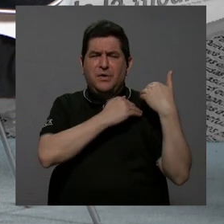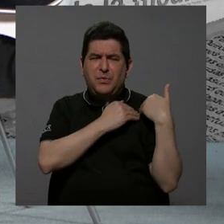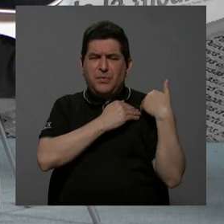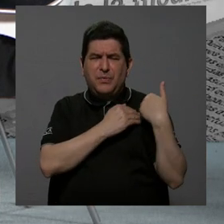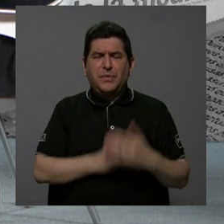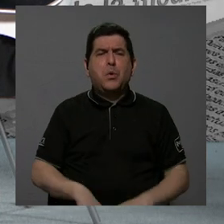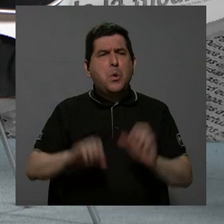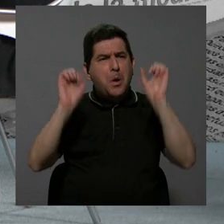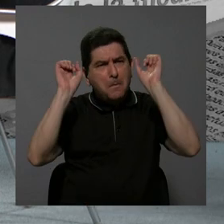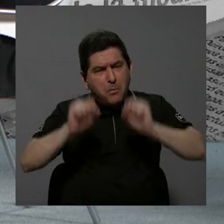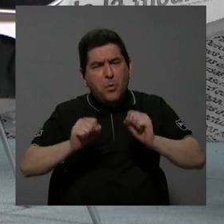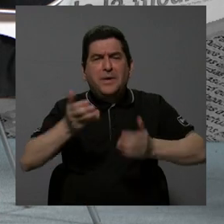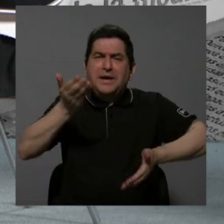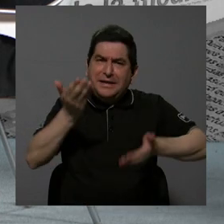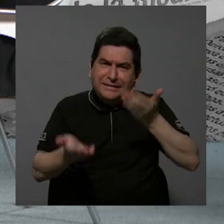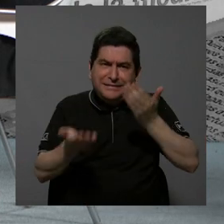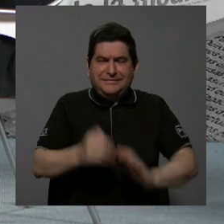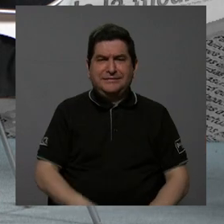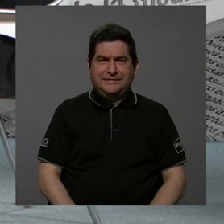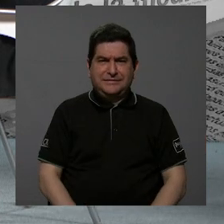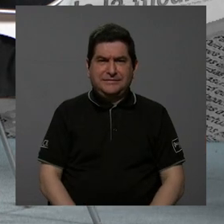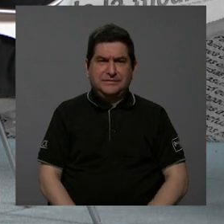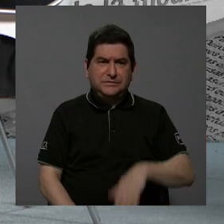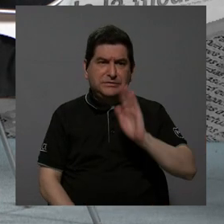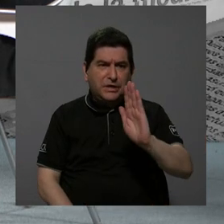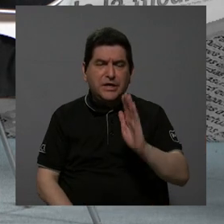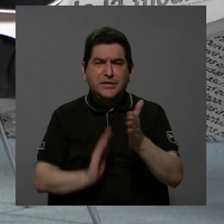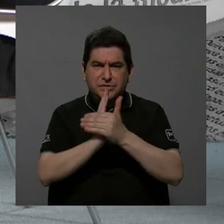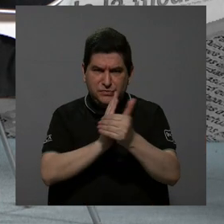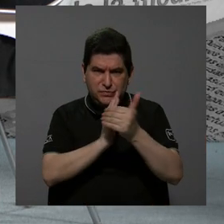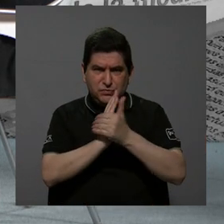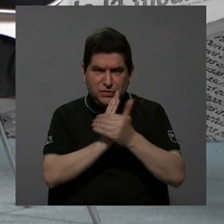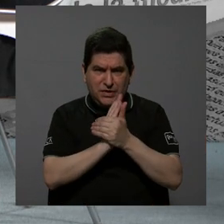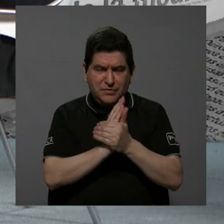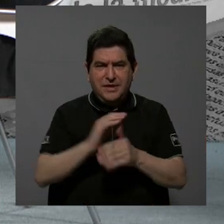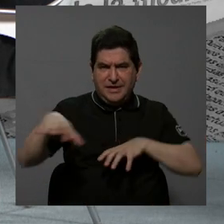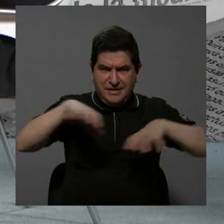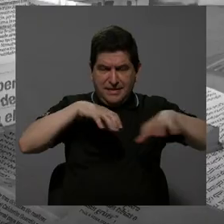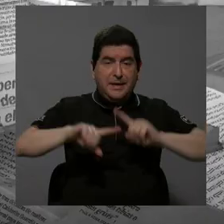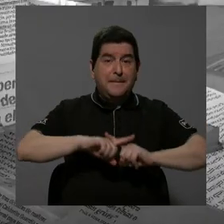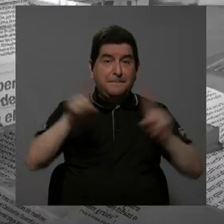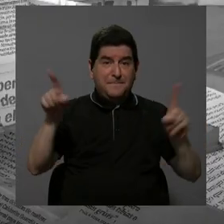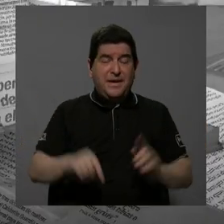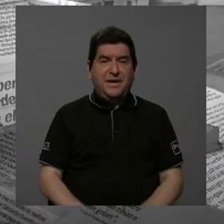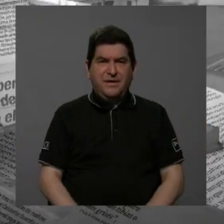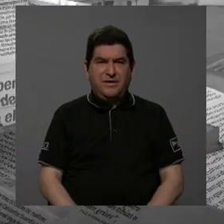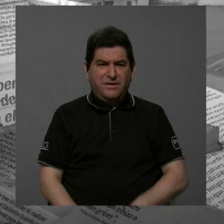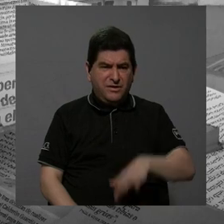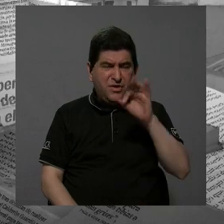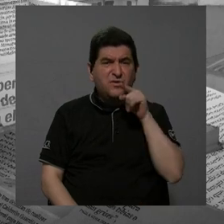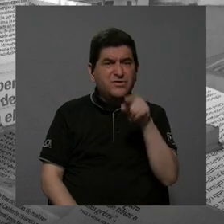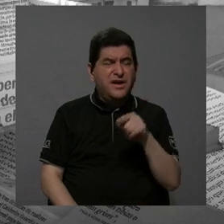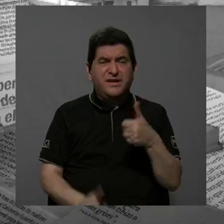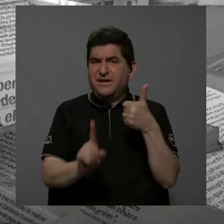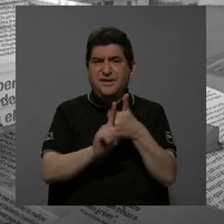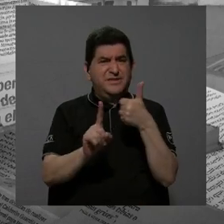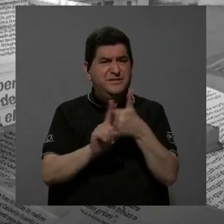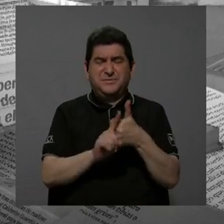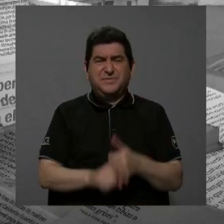disciplina, que sí podrían estar en su ámbito de acción, pero muchas veces encontramos que eso tampoco